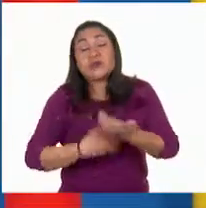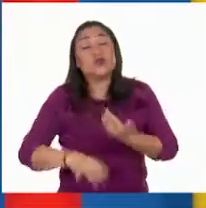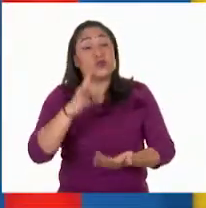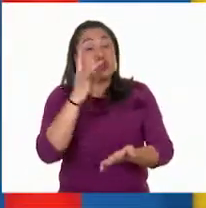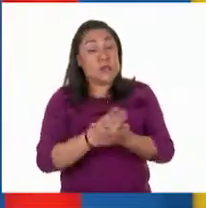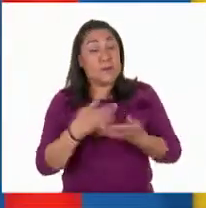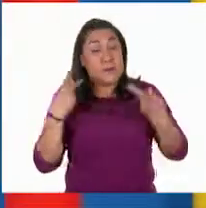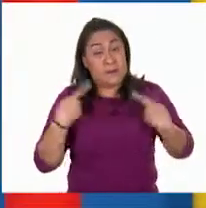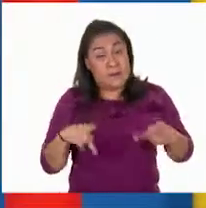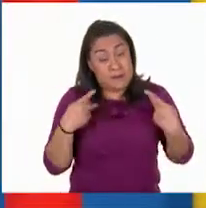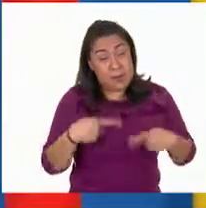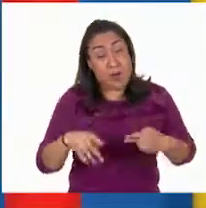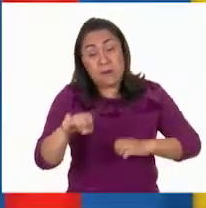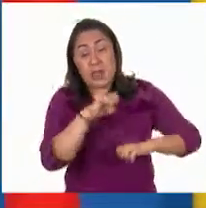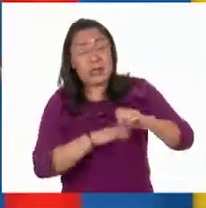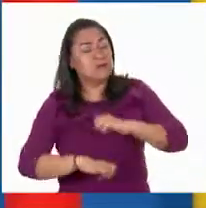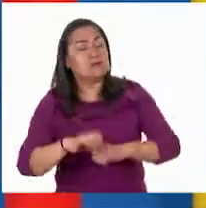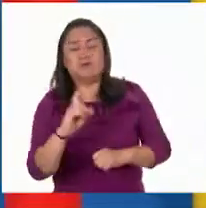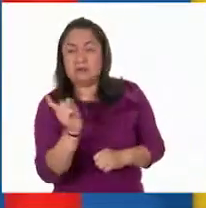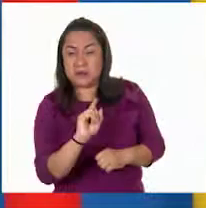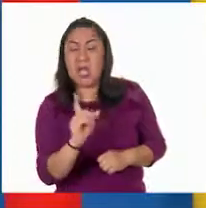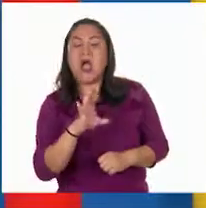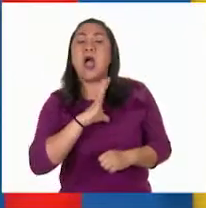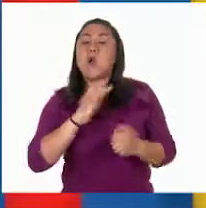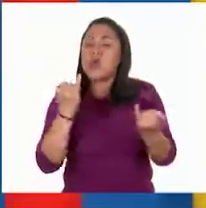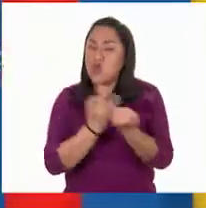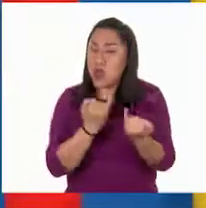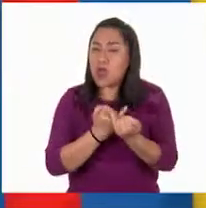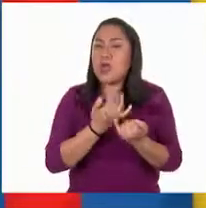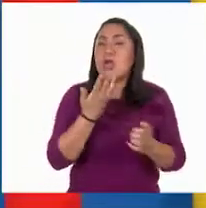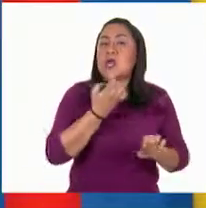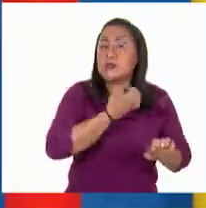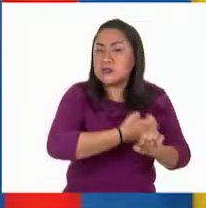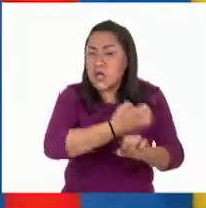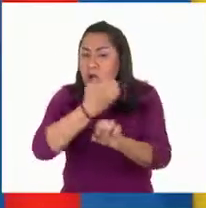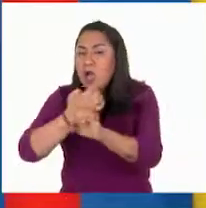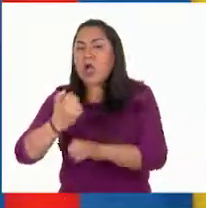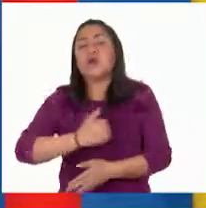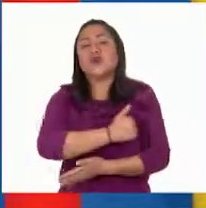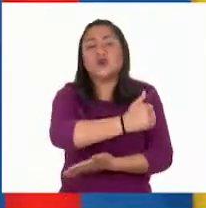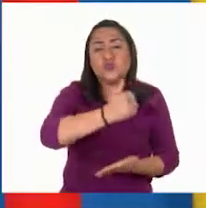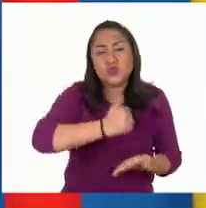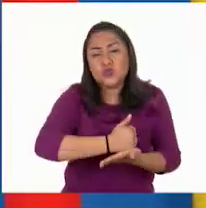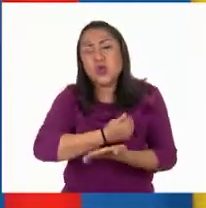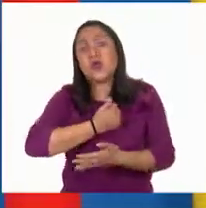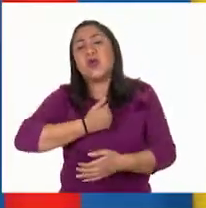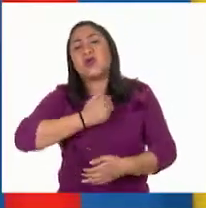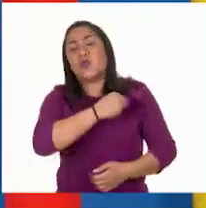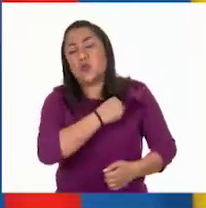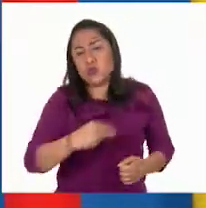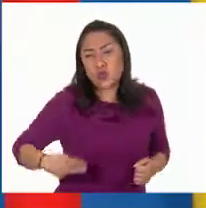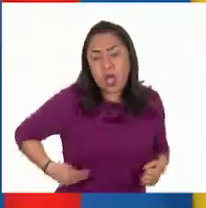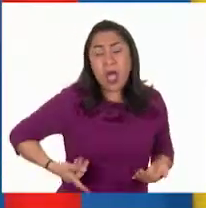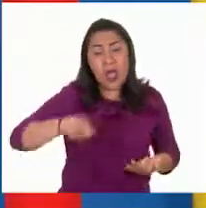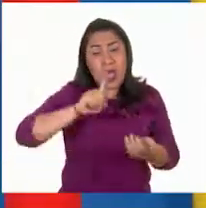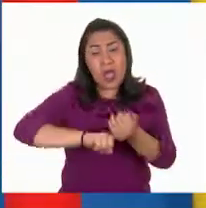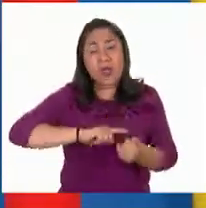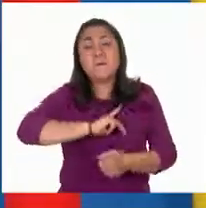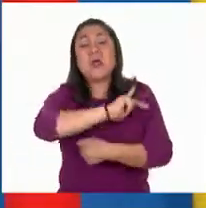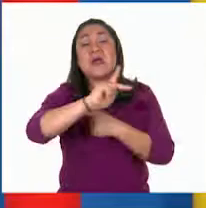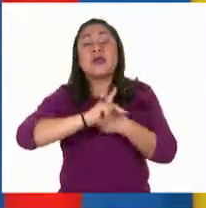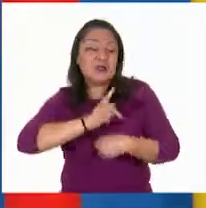o empresas, también ocurre entre estados, ciudades y municipios de un mismo país. Se le conoce como